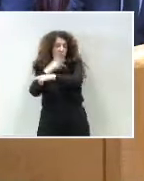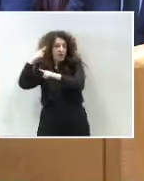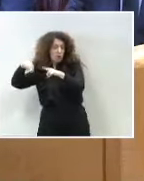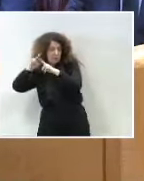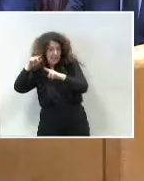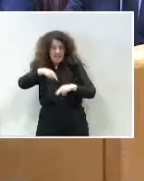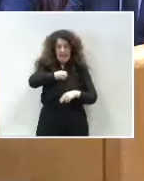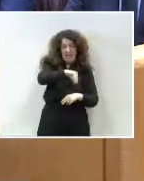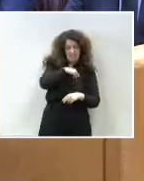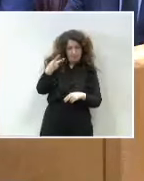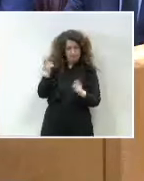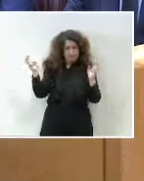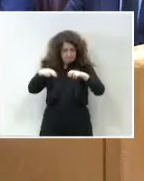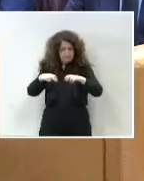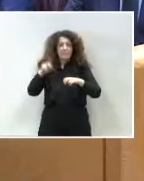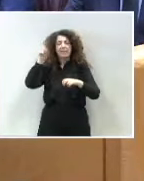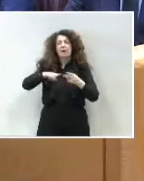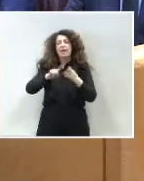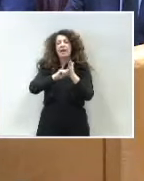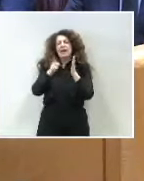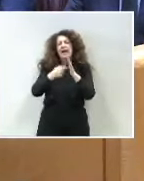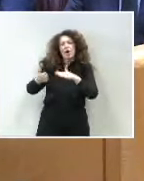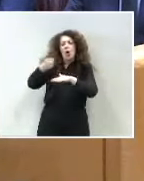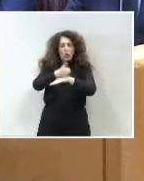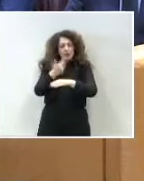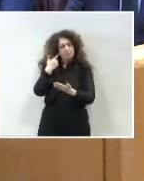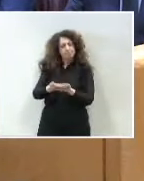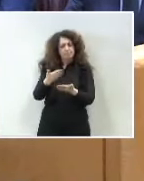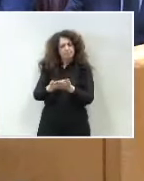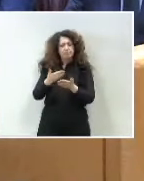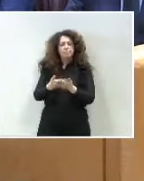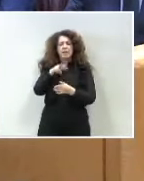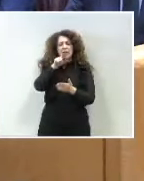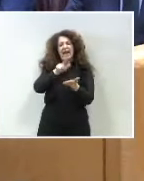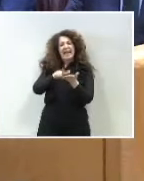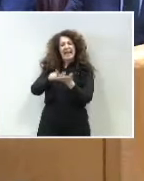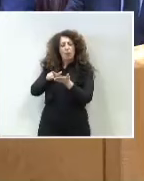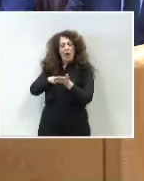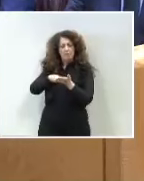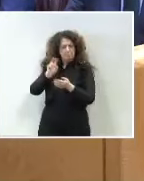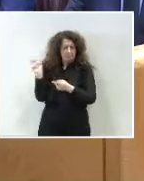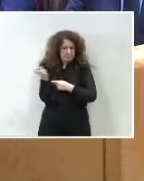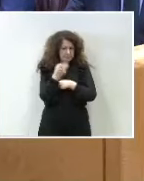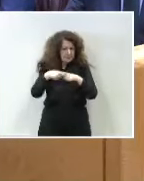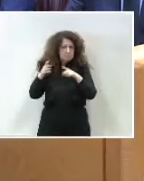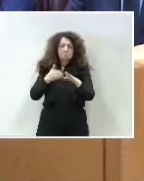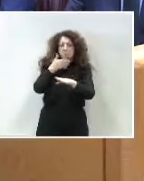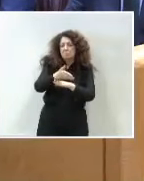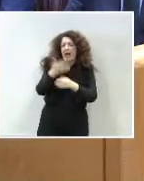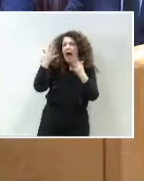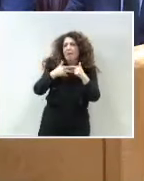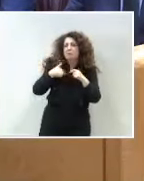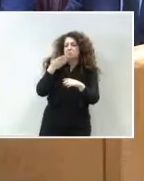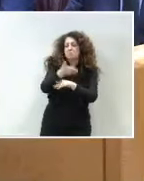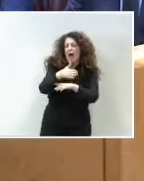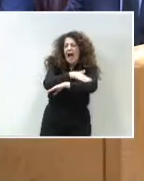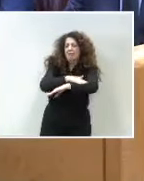aprobación también de una ley orgánica de garantía del plurilingüismo que garantice el derecho de la ciudadanía a dirigirse a la Administración General del Estado en todas las lenguas